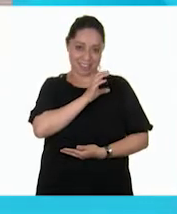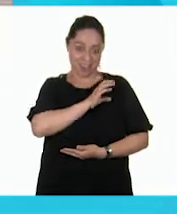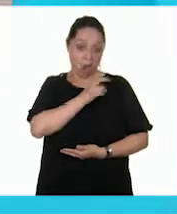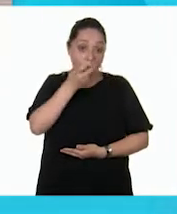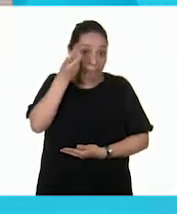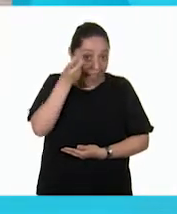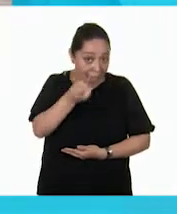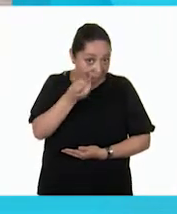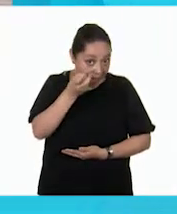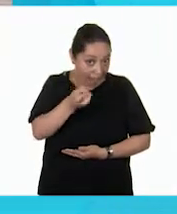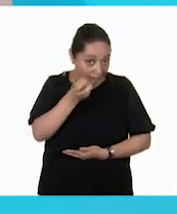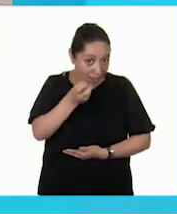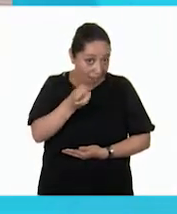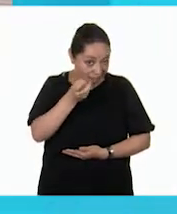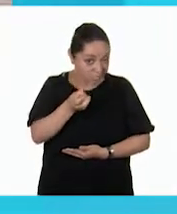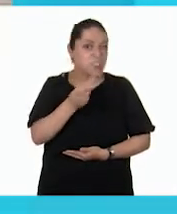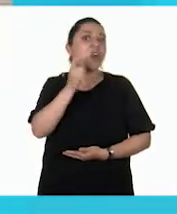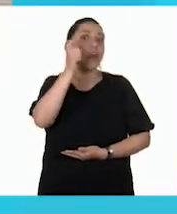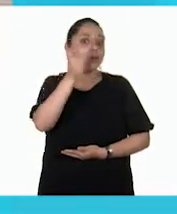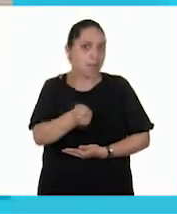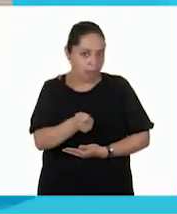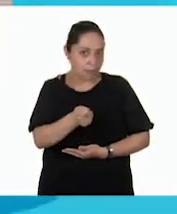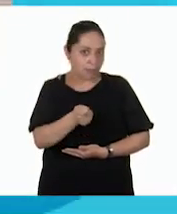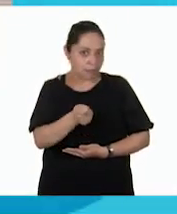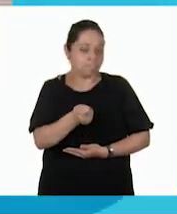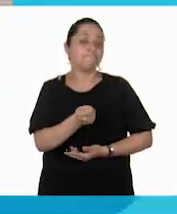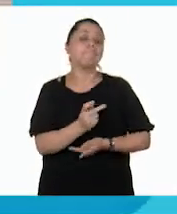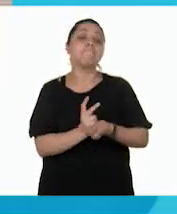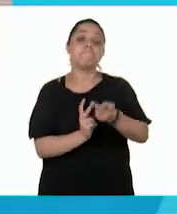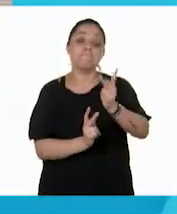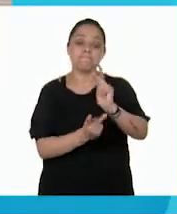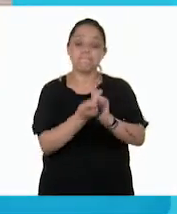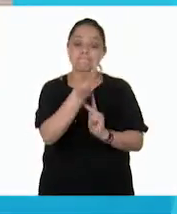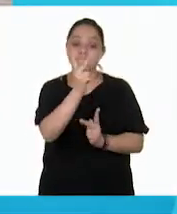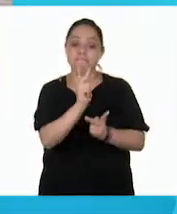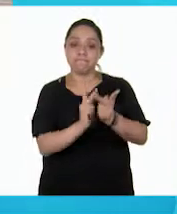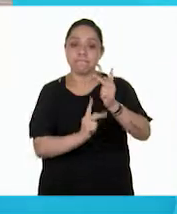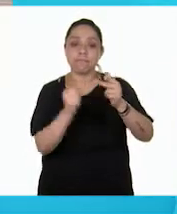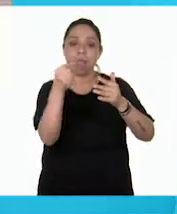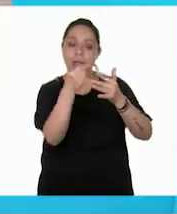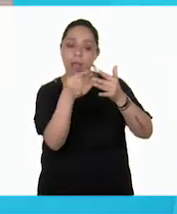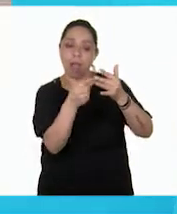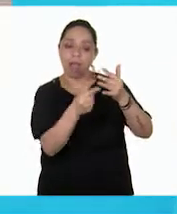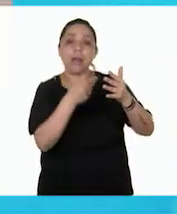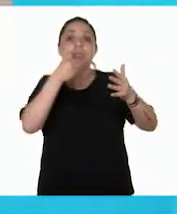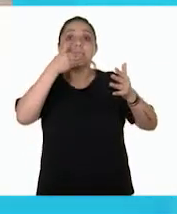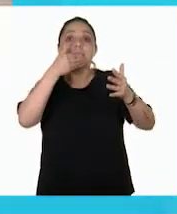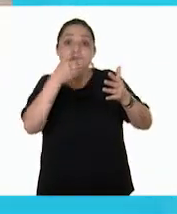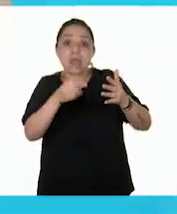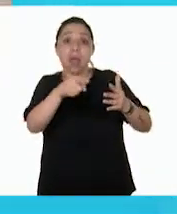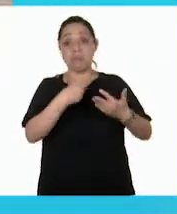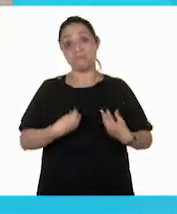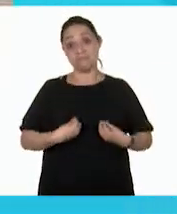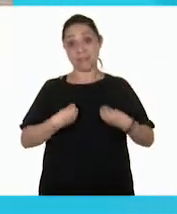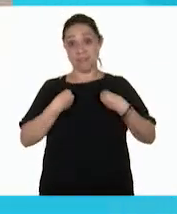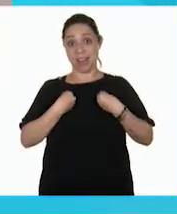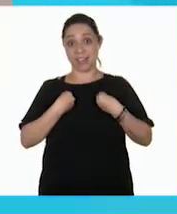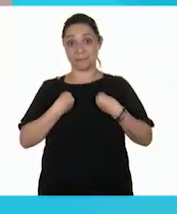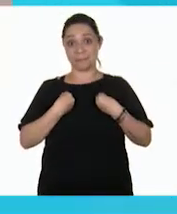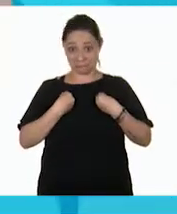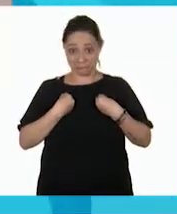ello dependen muy, muchas acciones, ya que son un ser vivo.